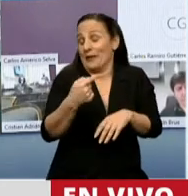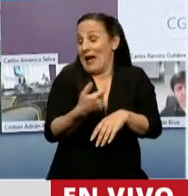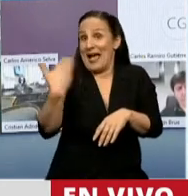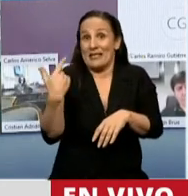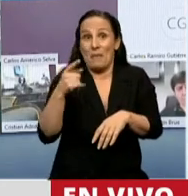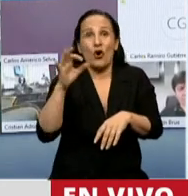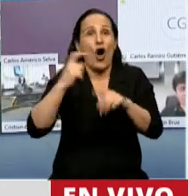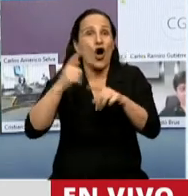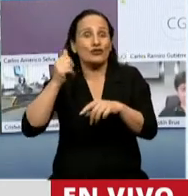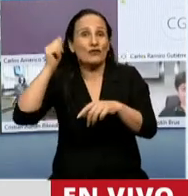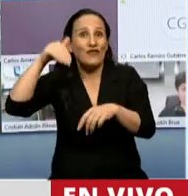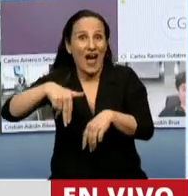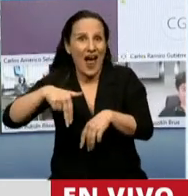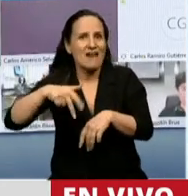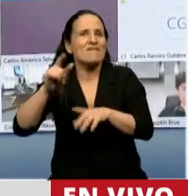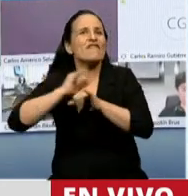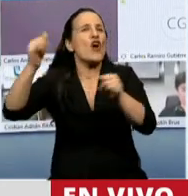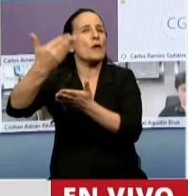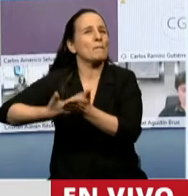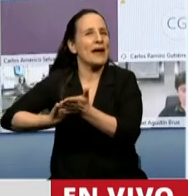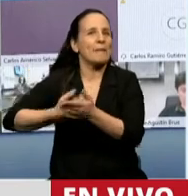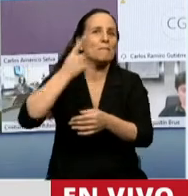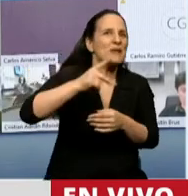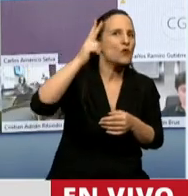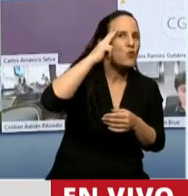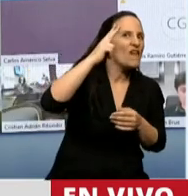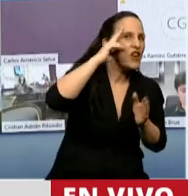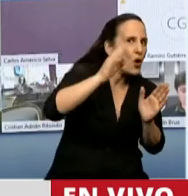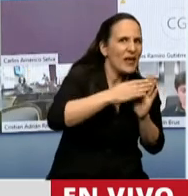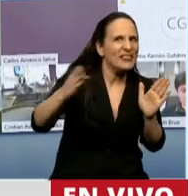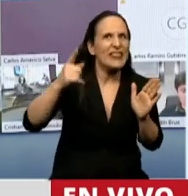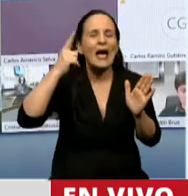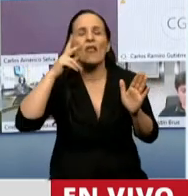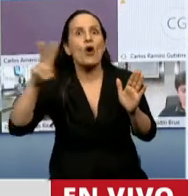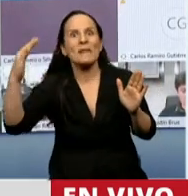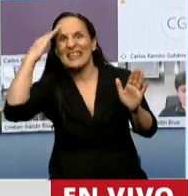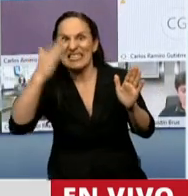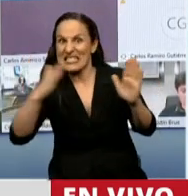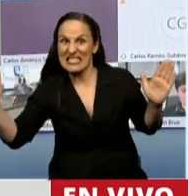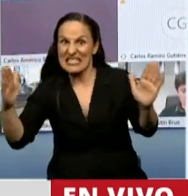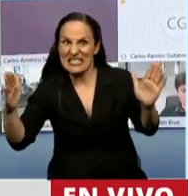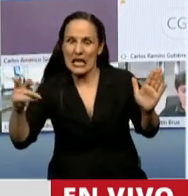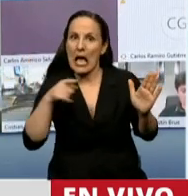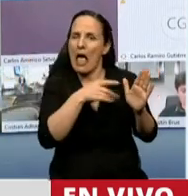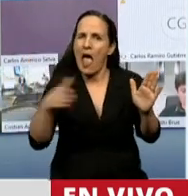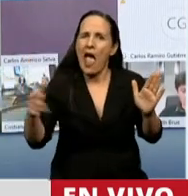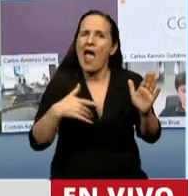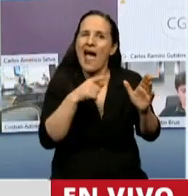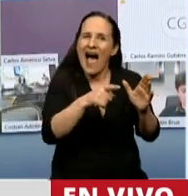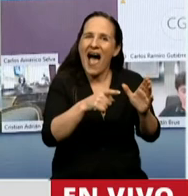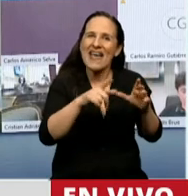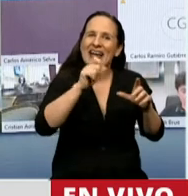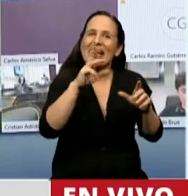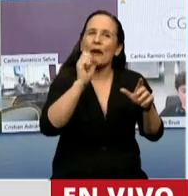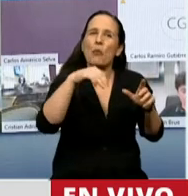hizo un informe, entre el 1990 y el 2015 el 1% más rico emitió más del doble del carbono que